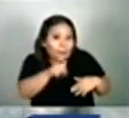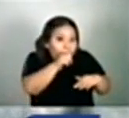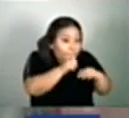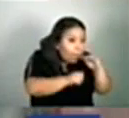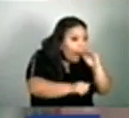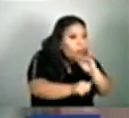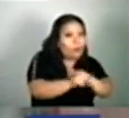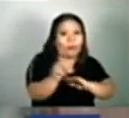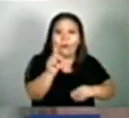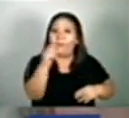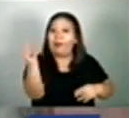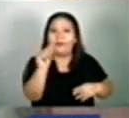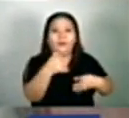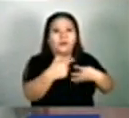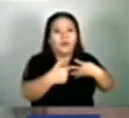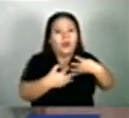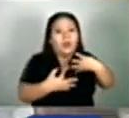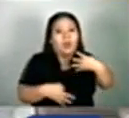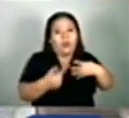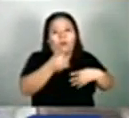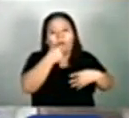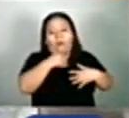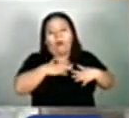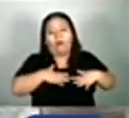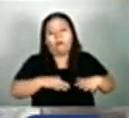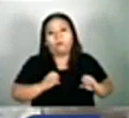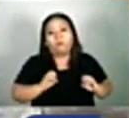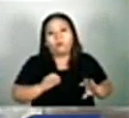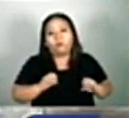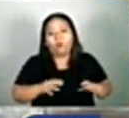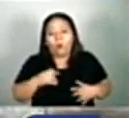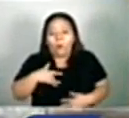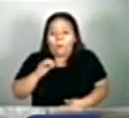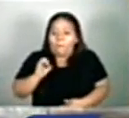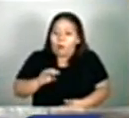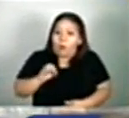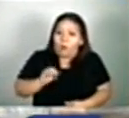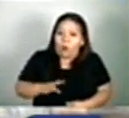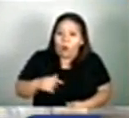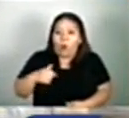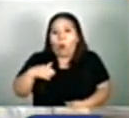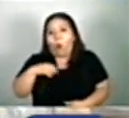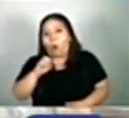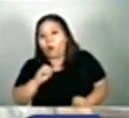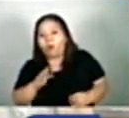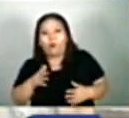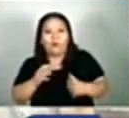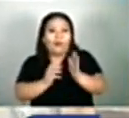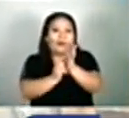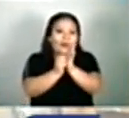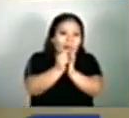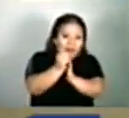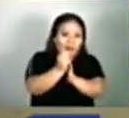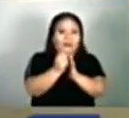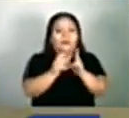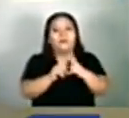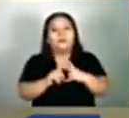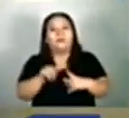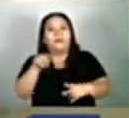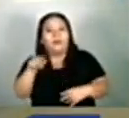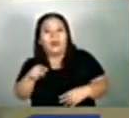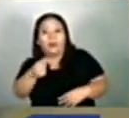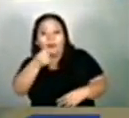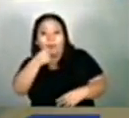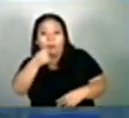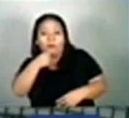sistema de salud como un potente analgésico para tratar el dolor intenso y las etapas avanzadas de cáncer. La versión ilícita de este